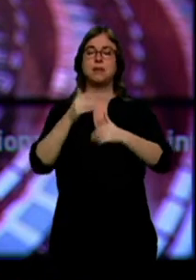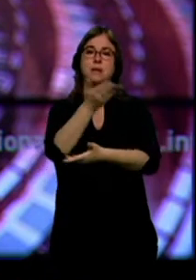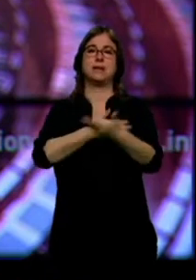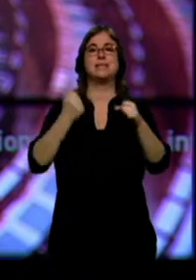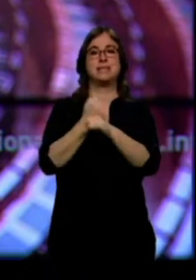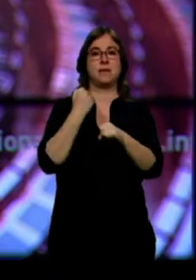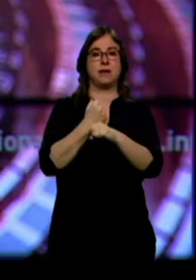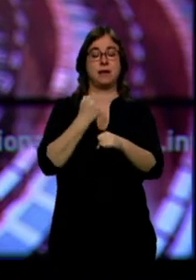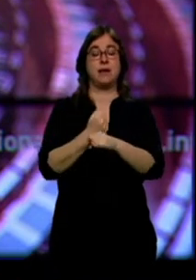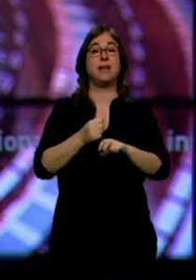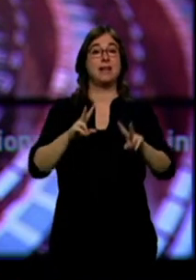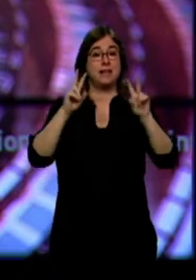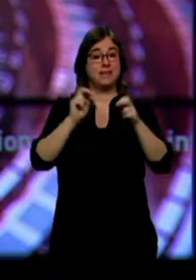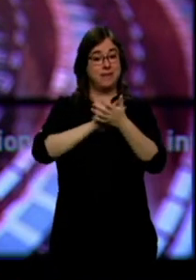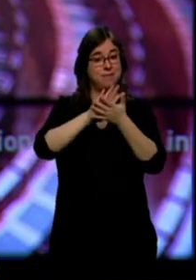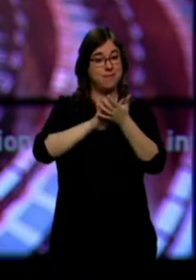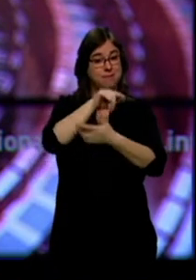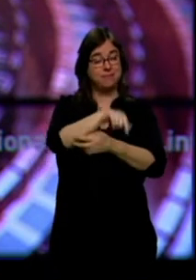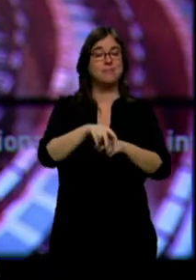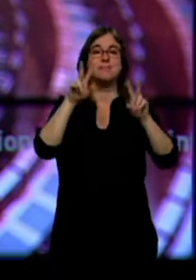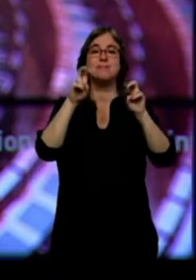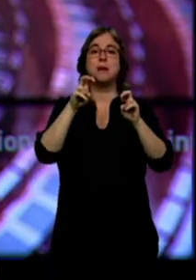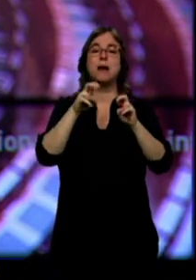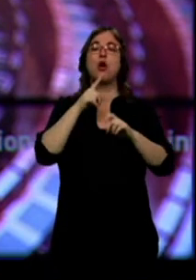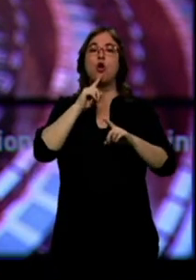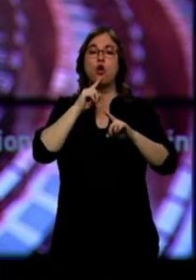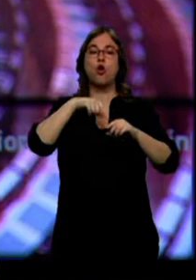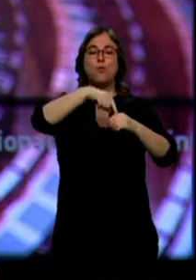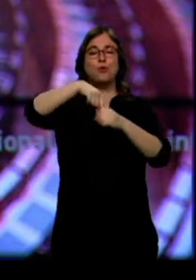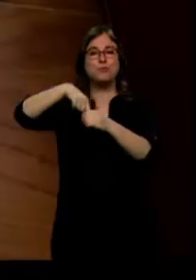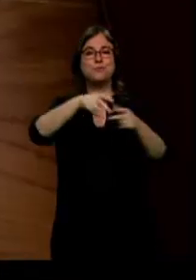asuntos que tendrán que estudiar está el reparto de los escaños en el hemiciclo.